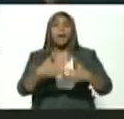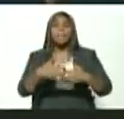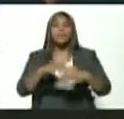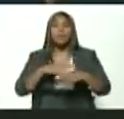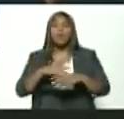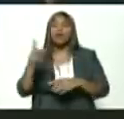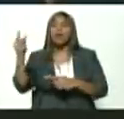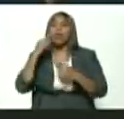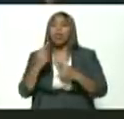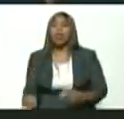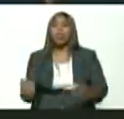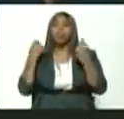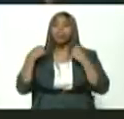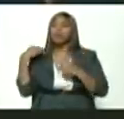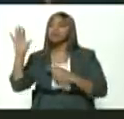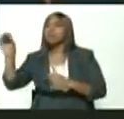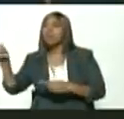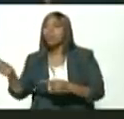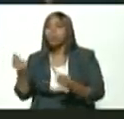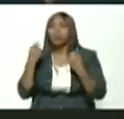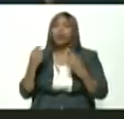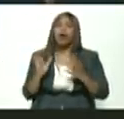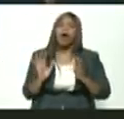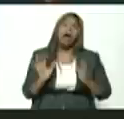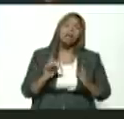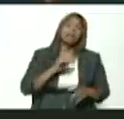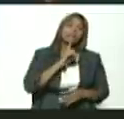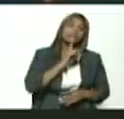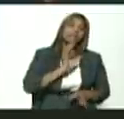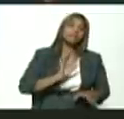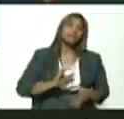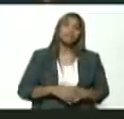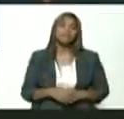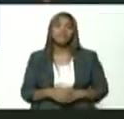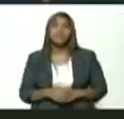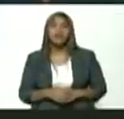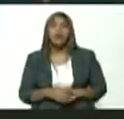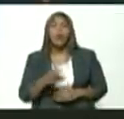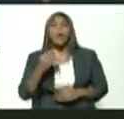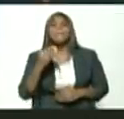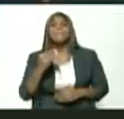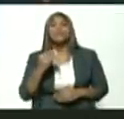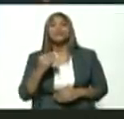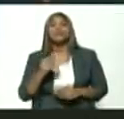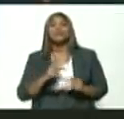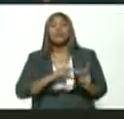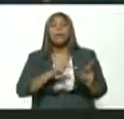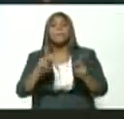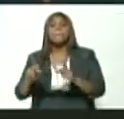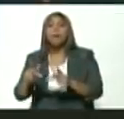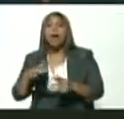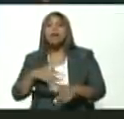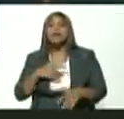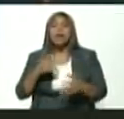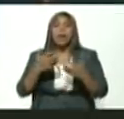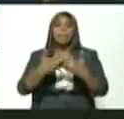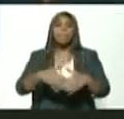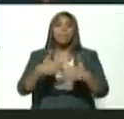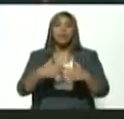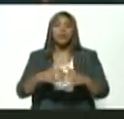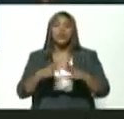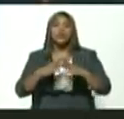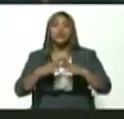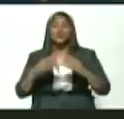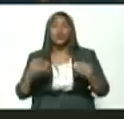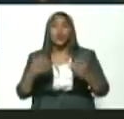escuchados mi presidente y este tenemos muchos planes de poner a producir todas